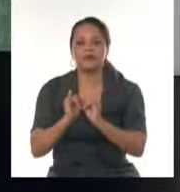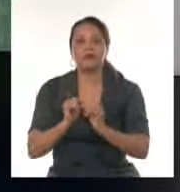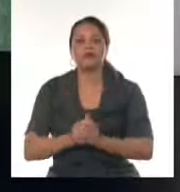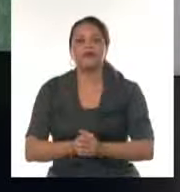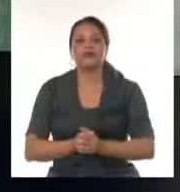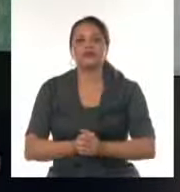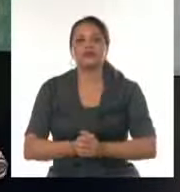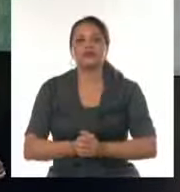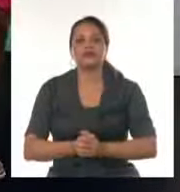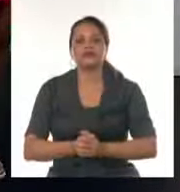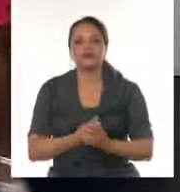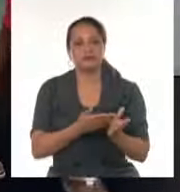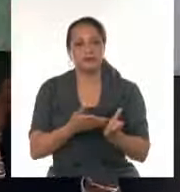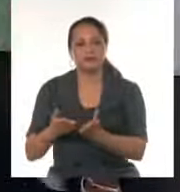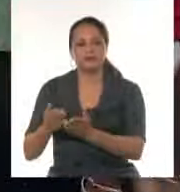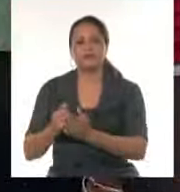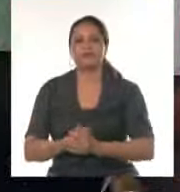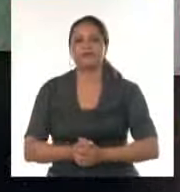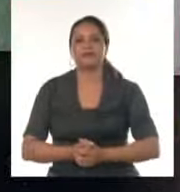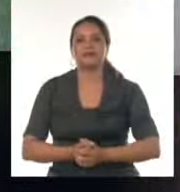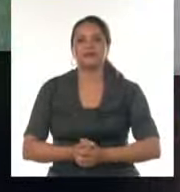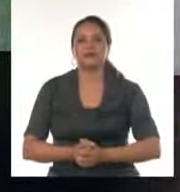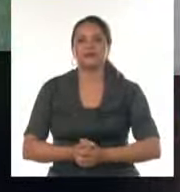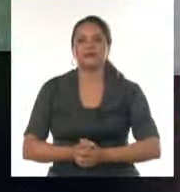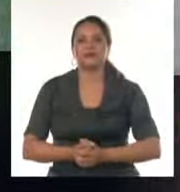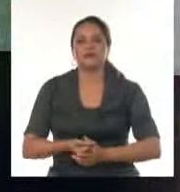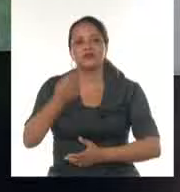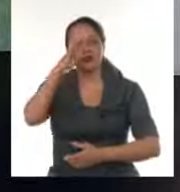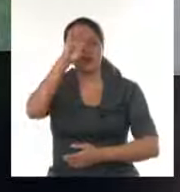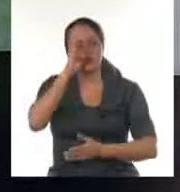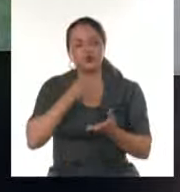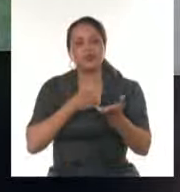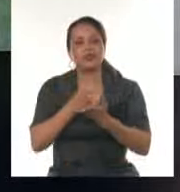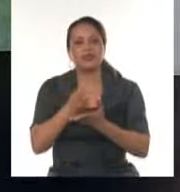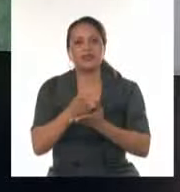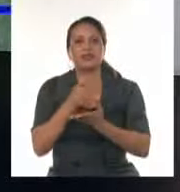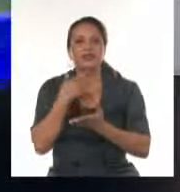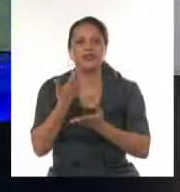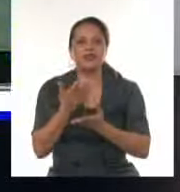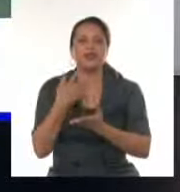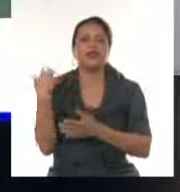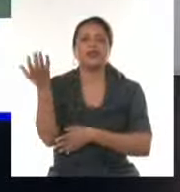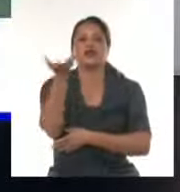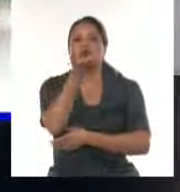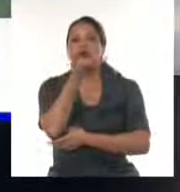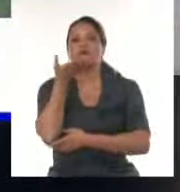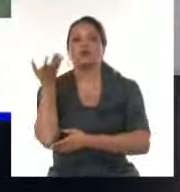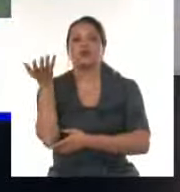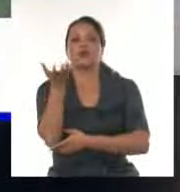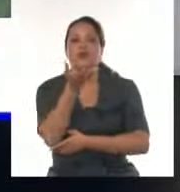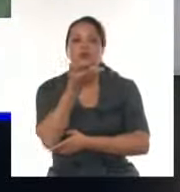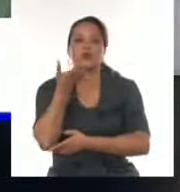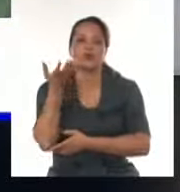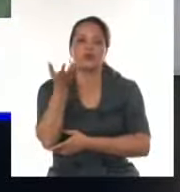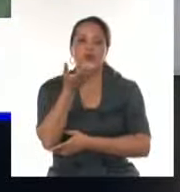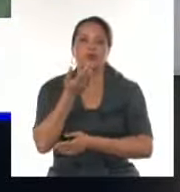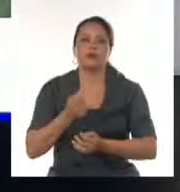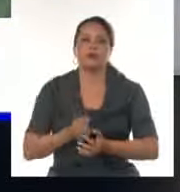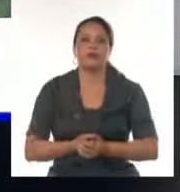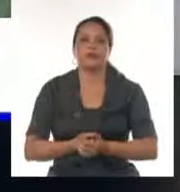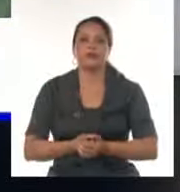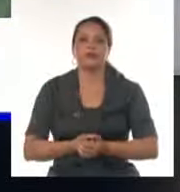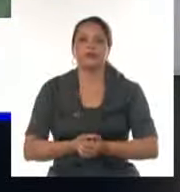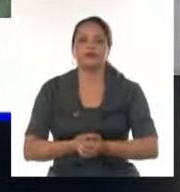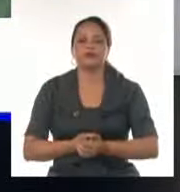el tiempo. Adelante. Muchísimas gracias. Bueno, Cuba se mantiene bajo la influencia de las altas presiones migratorias que tiene su